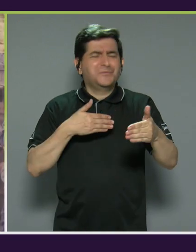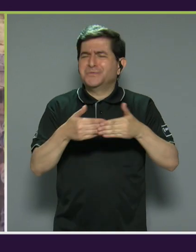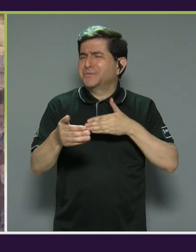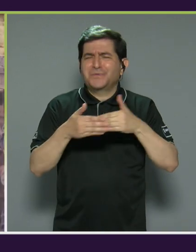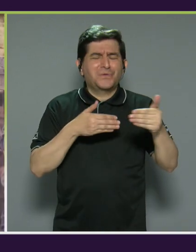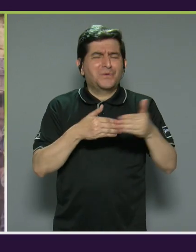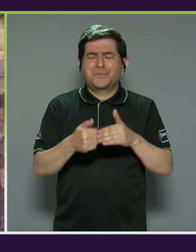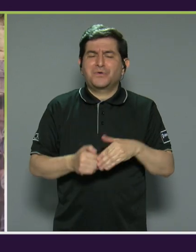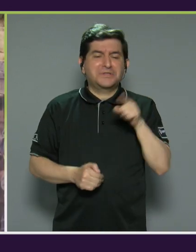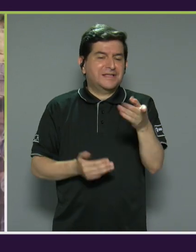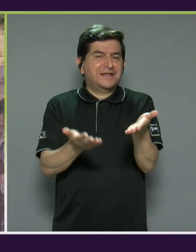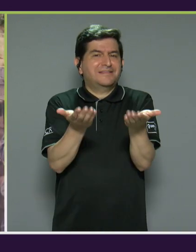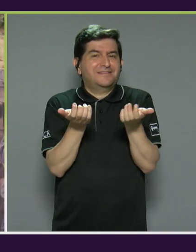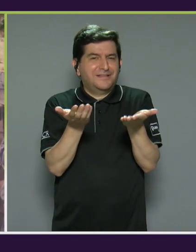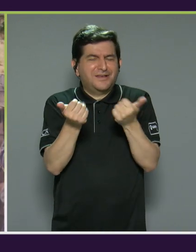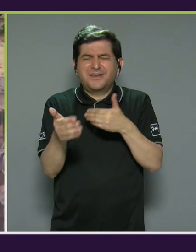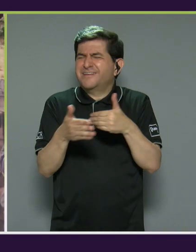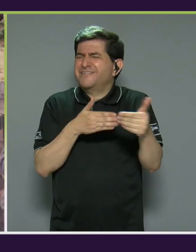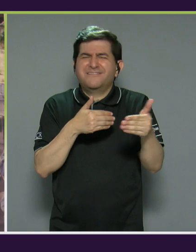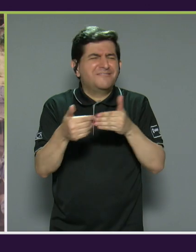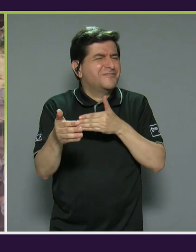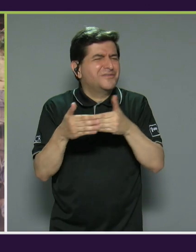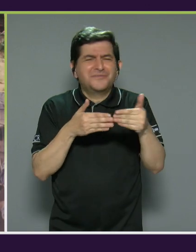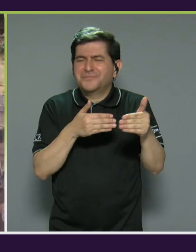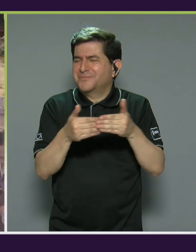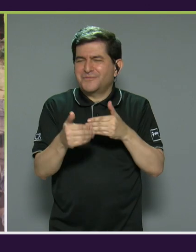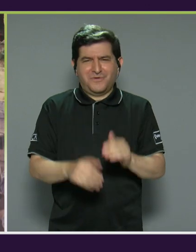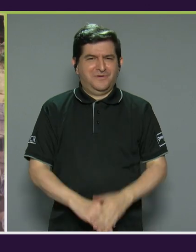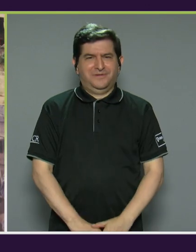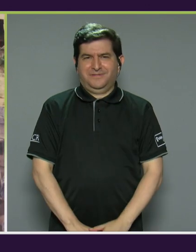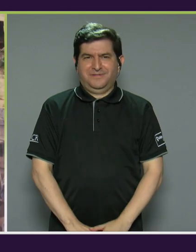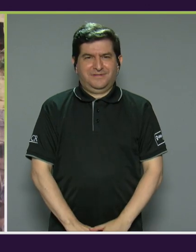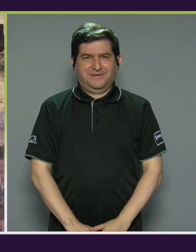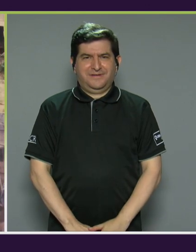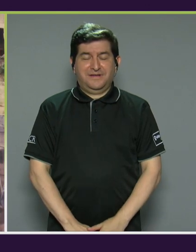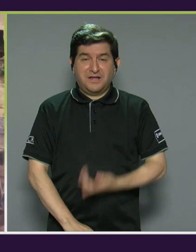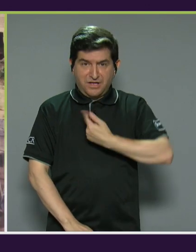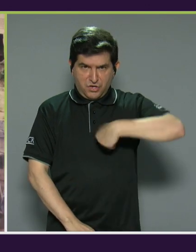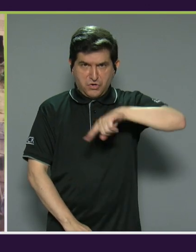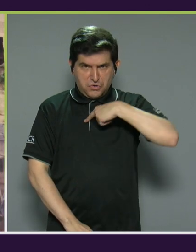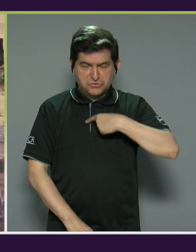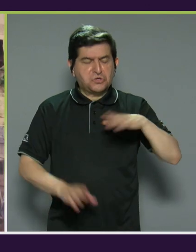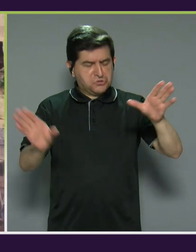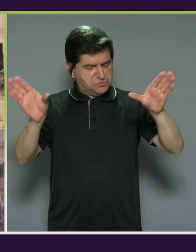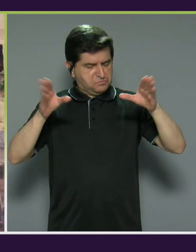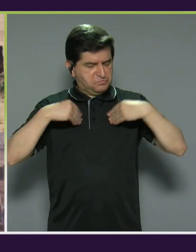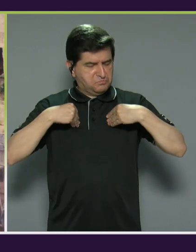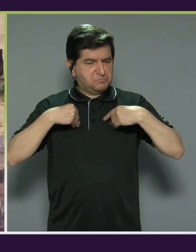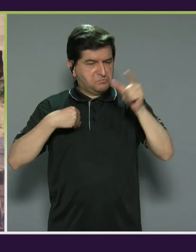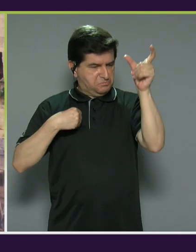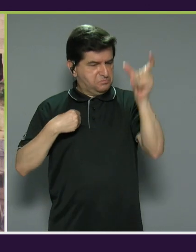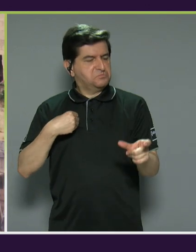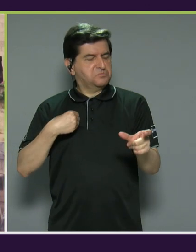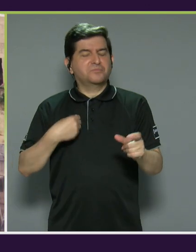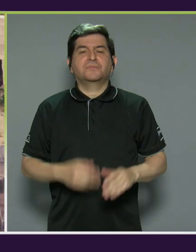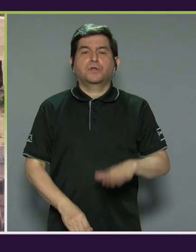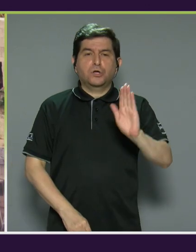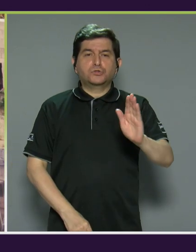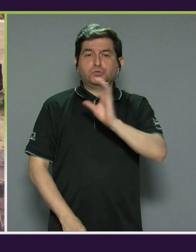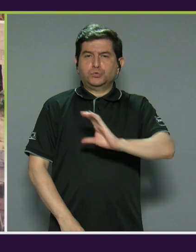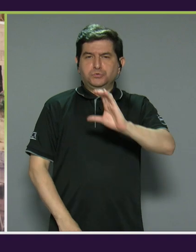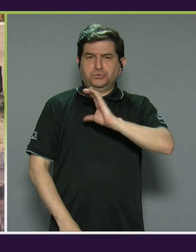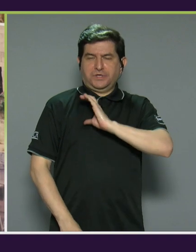Independientemente de lo que ellos quieran, independientemente, nosotros los aceptamos como son, con sus